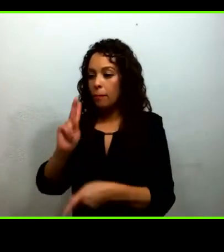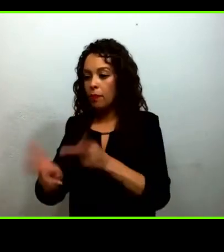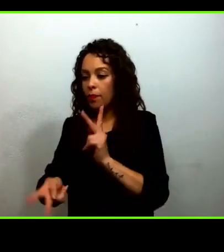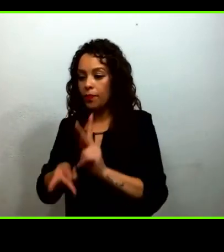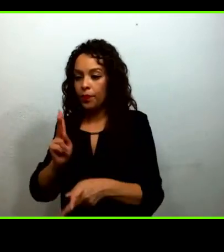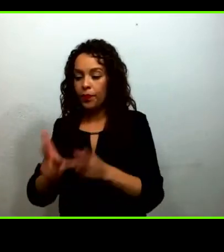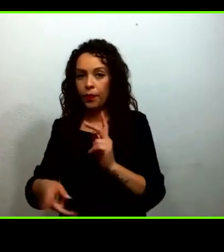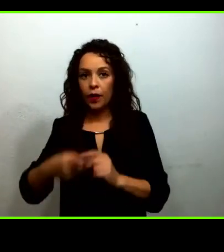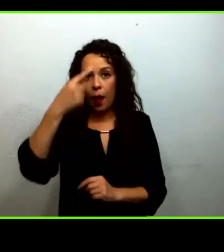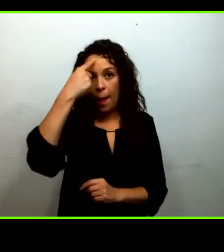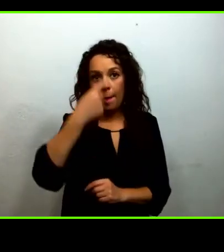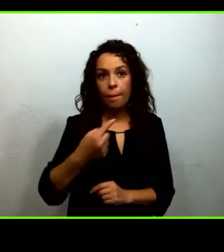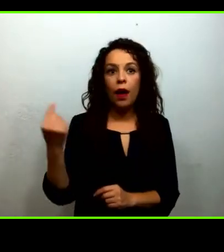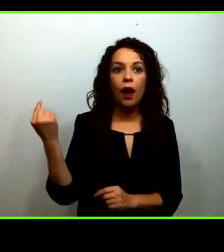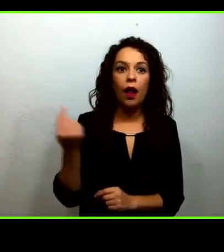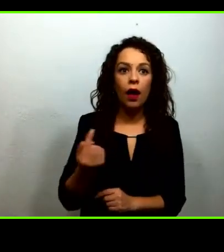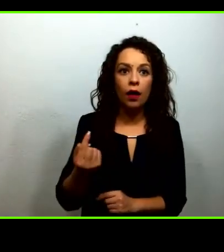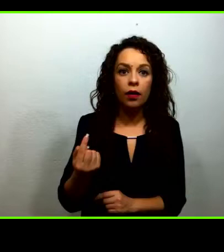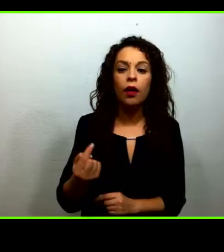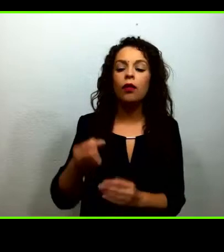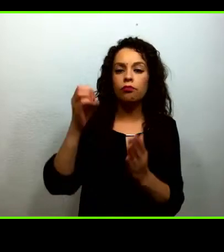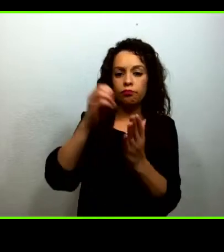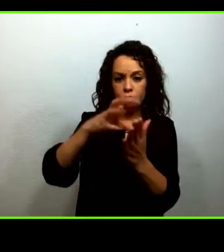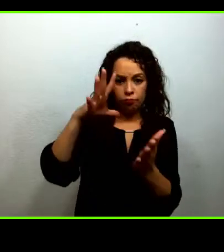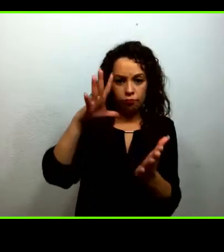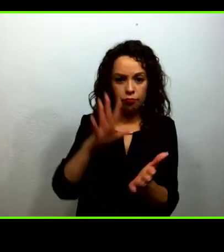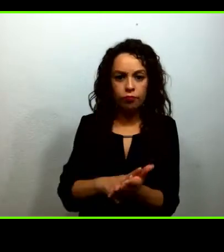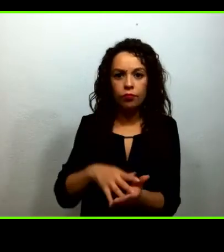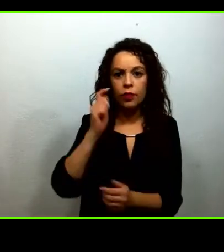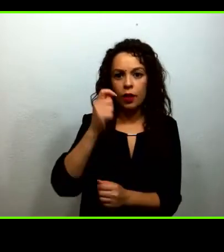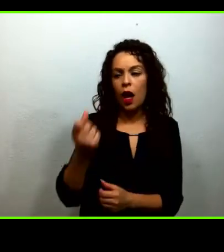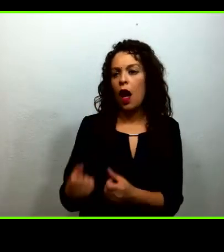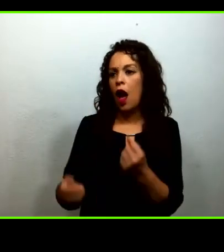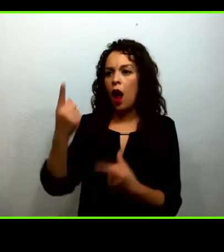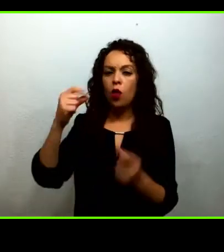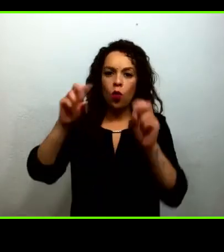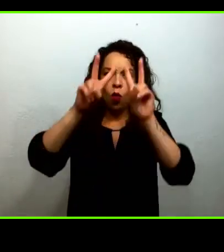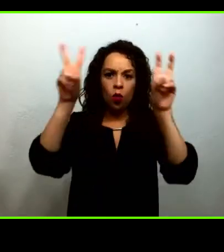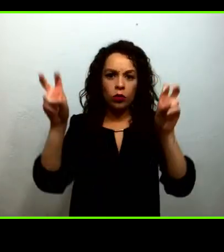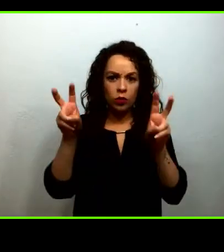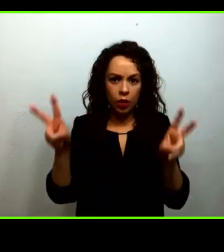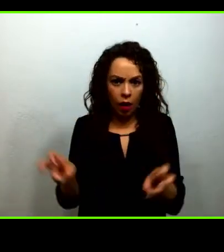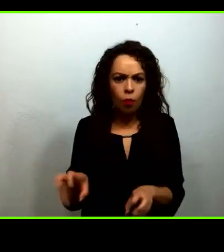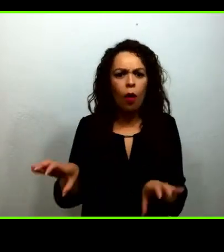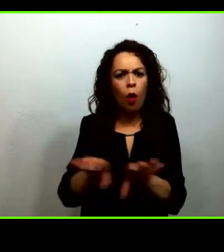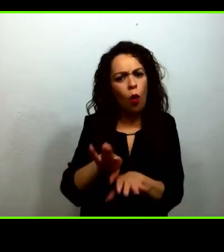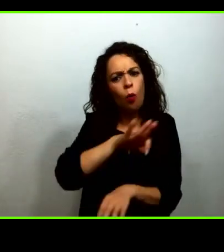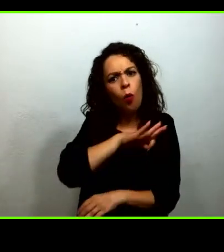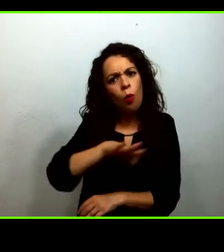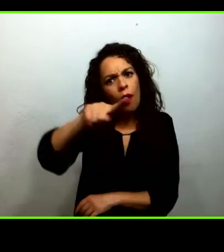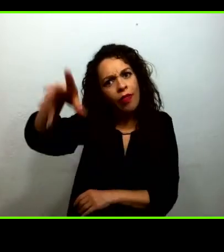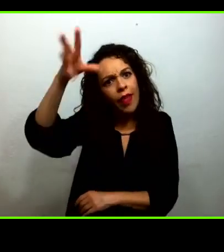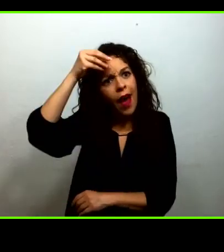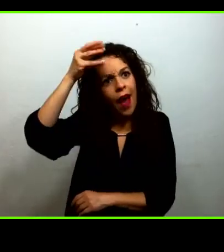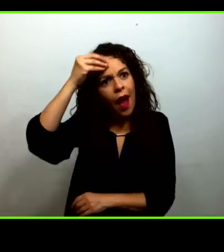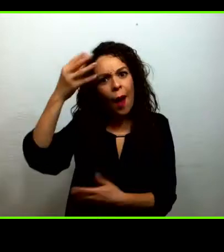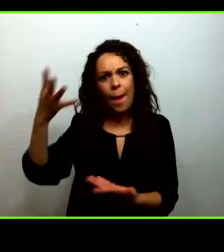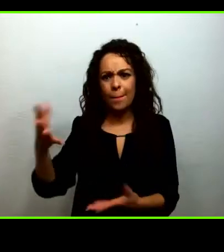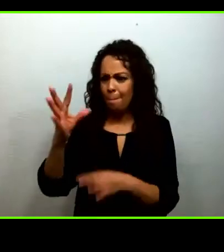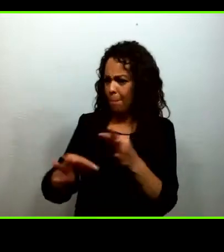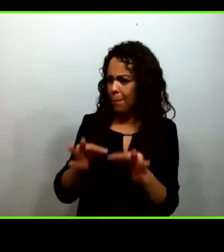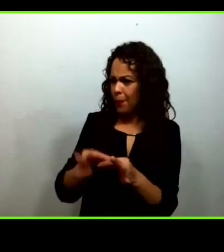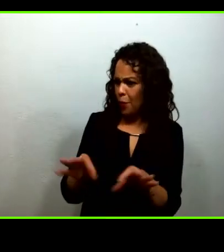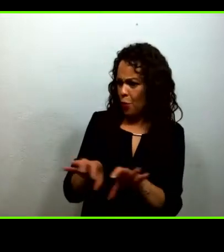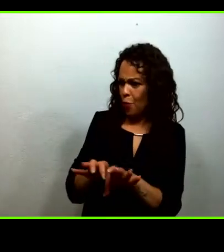algunos temas, registrar el modo como pudieron lograr dicho aprendizaje, una vez que cumplen un